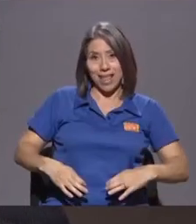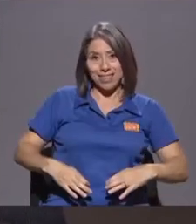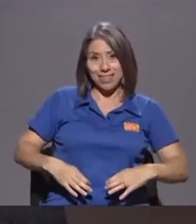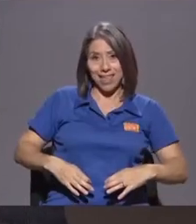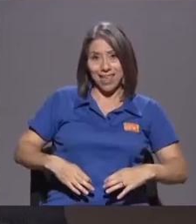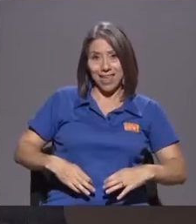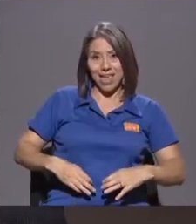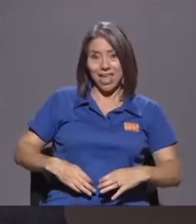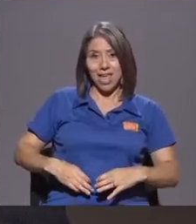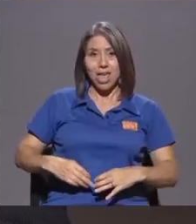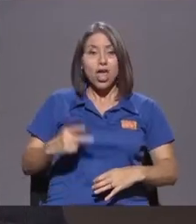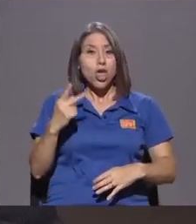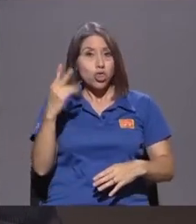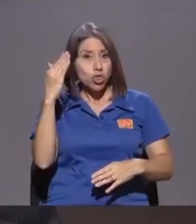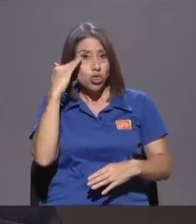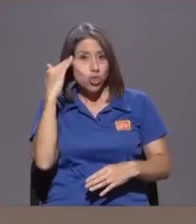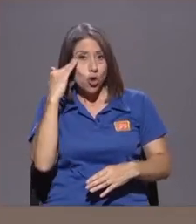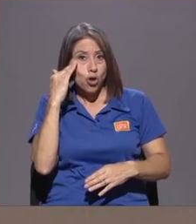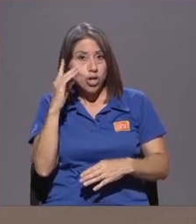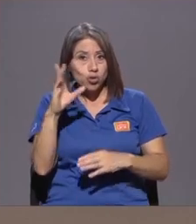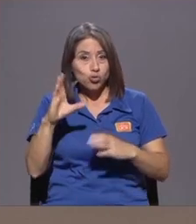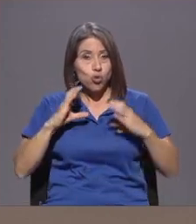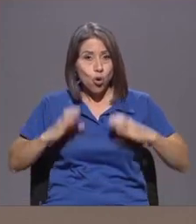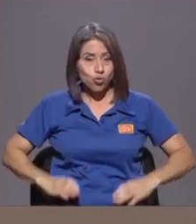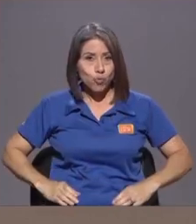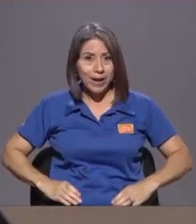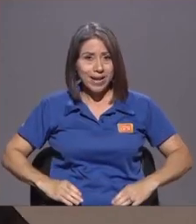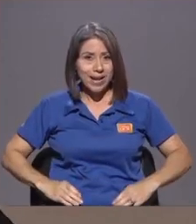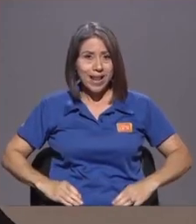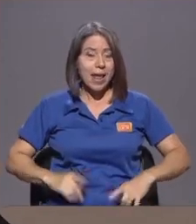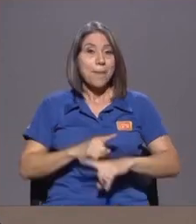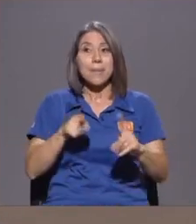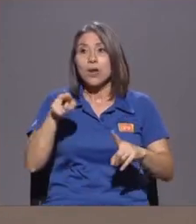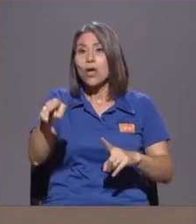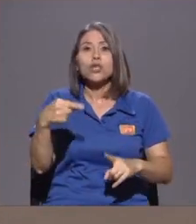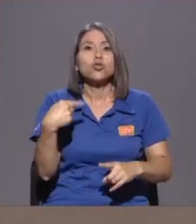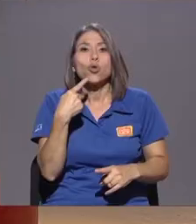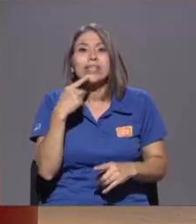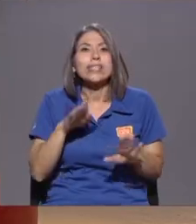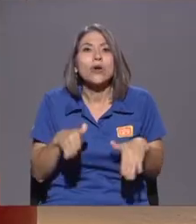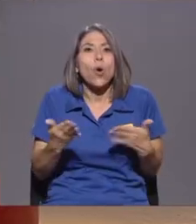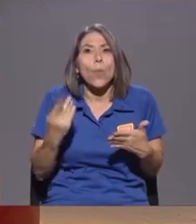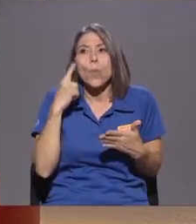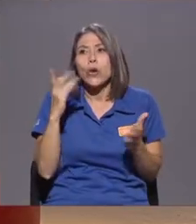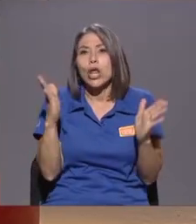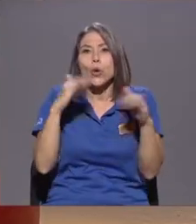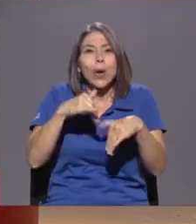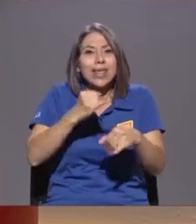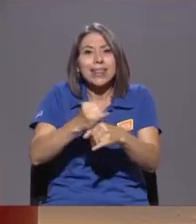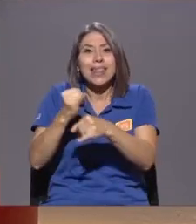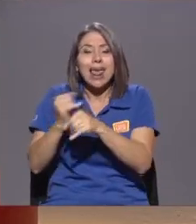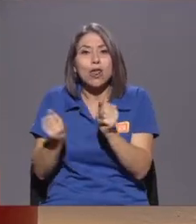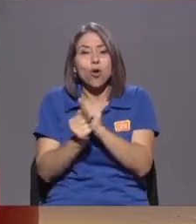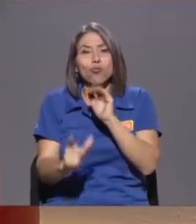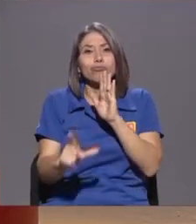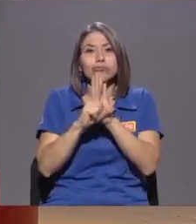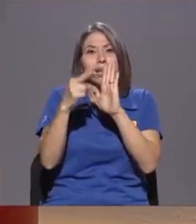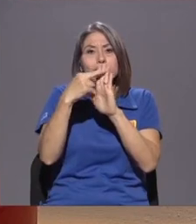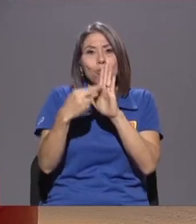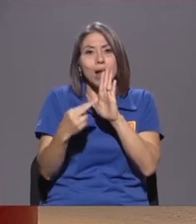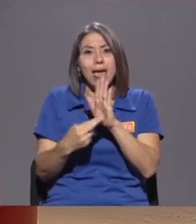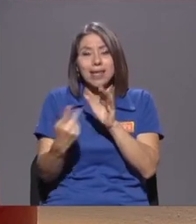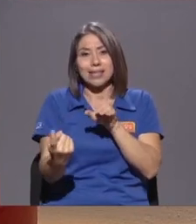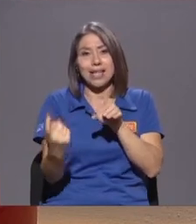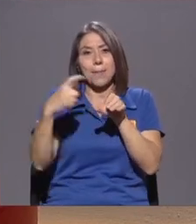Porque precisamente No tienen Ni una sola Entidad Regulada Que sea Parte del sistema Entonces Y por último